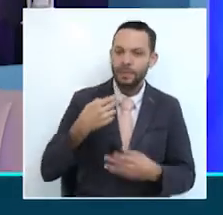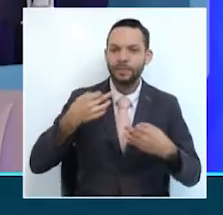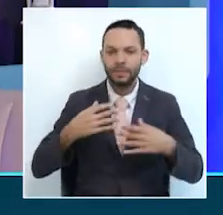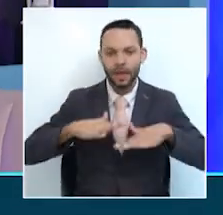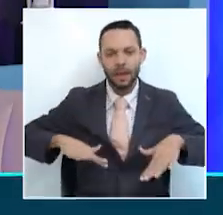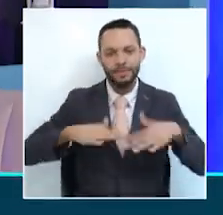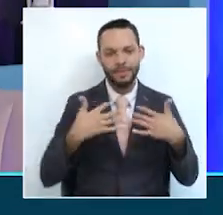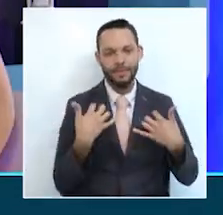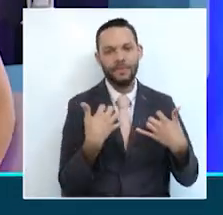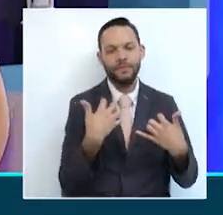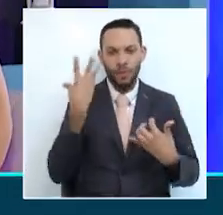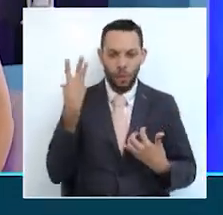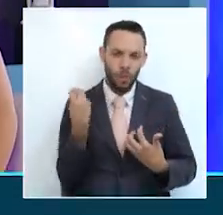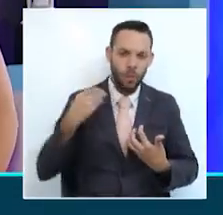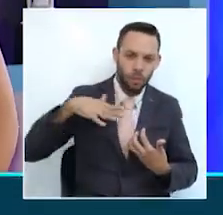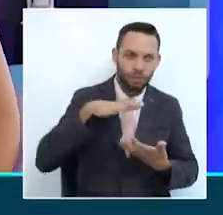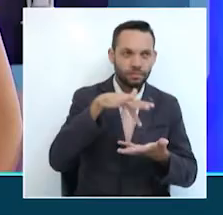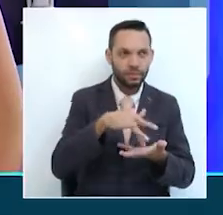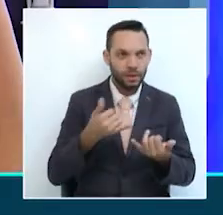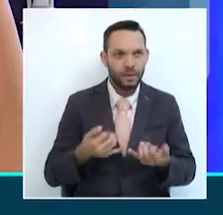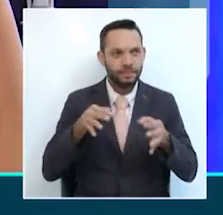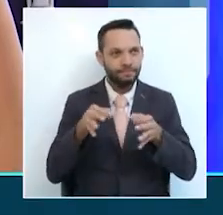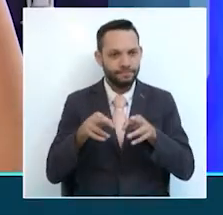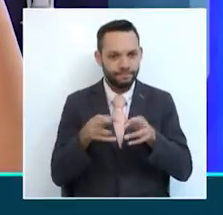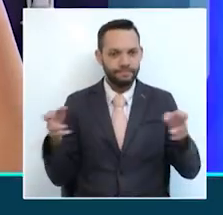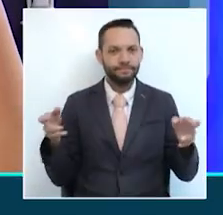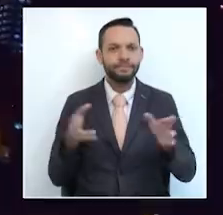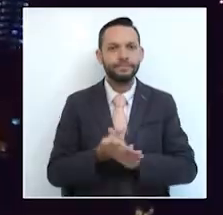Los Fundadores. Espera todos los detalles al final de la emisión.